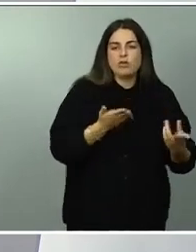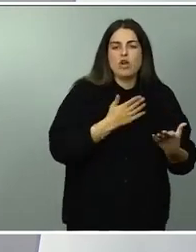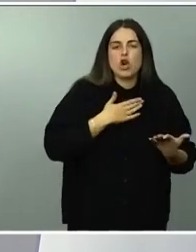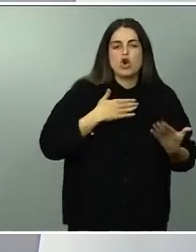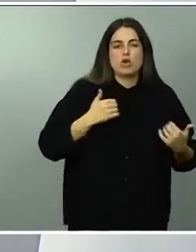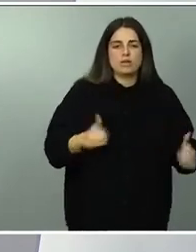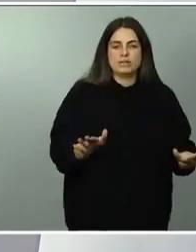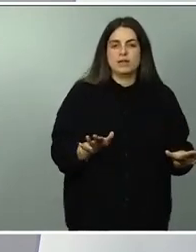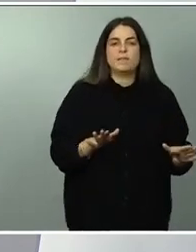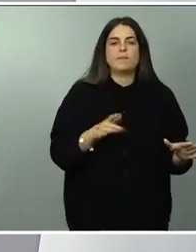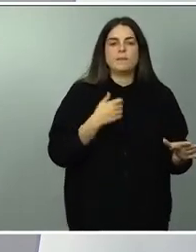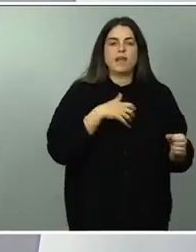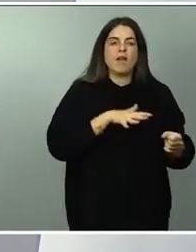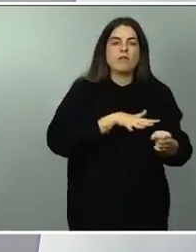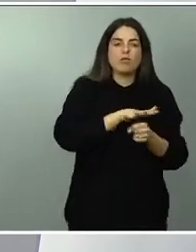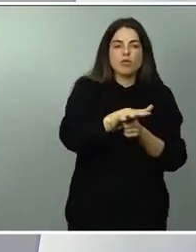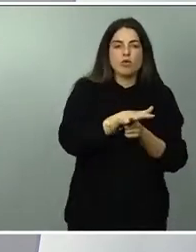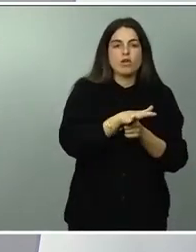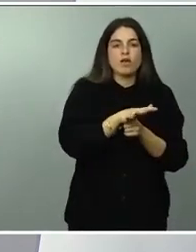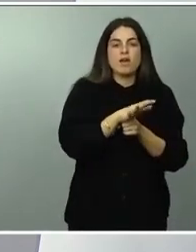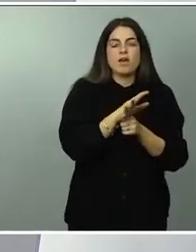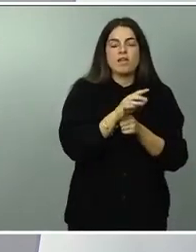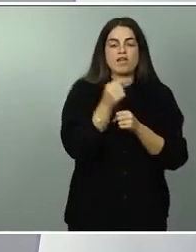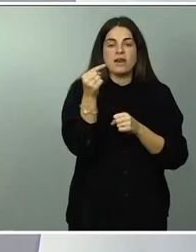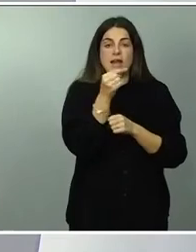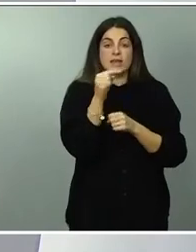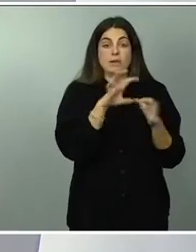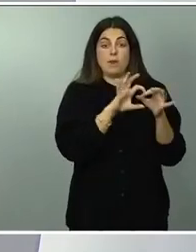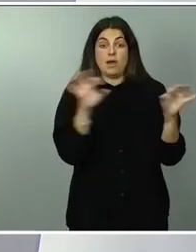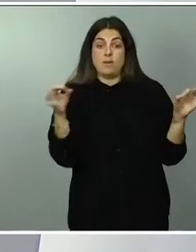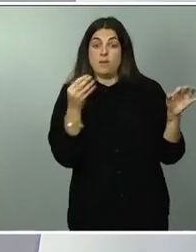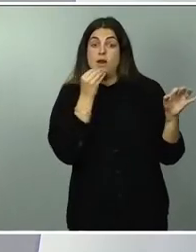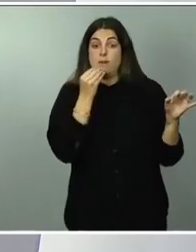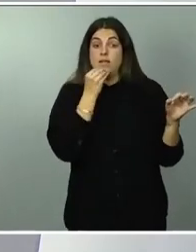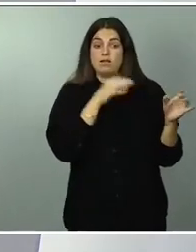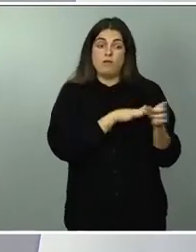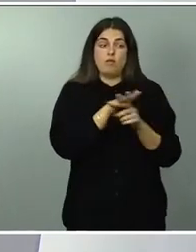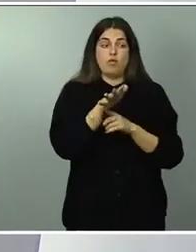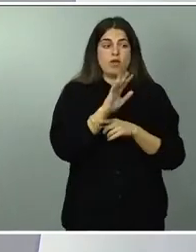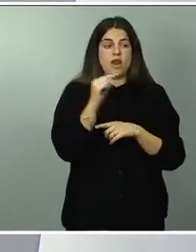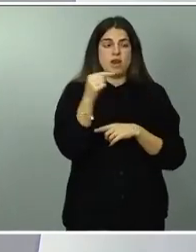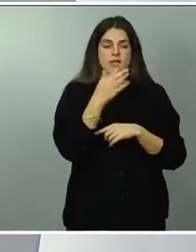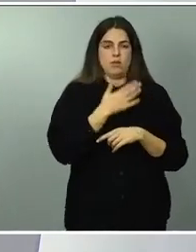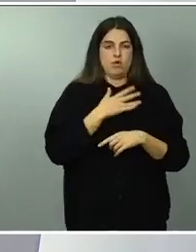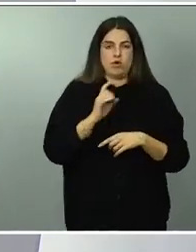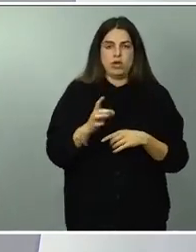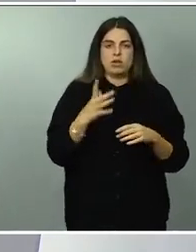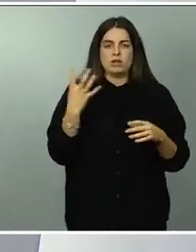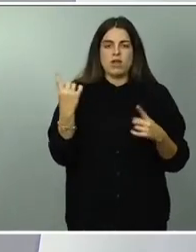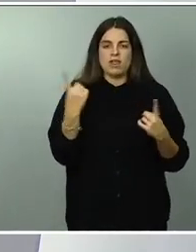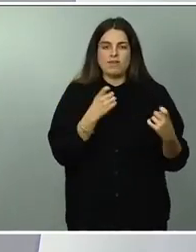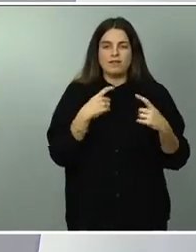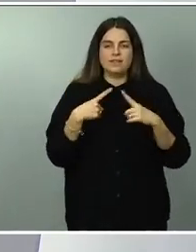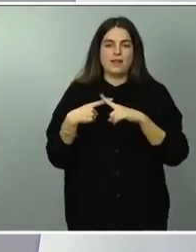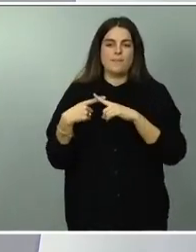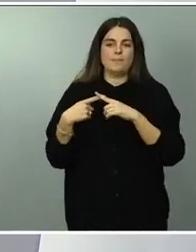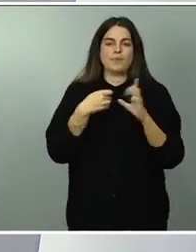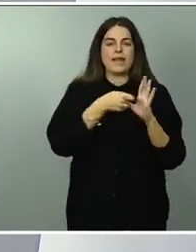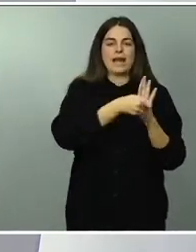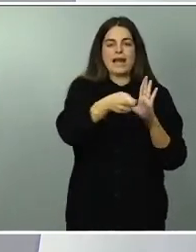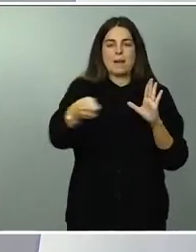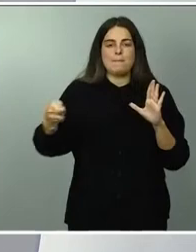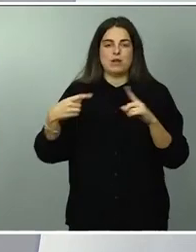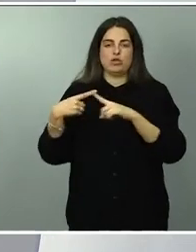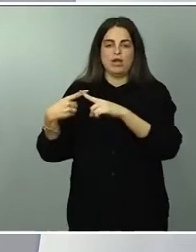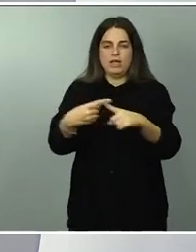repercusión no deseada en esa cadena alimentaria y por tanto que haya un reparto equitativo también de los esfuerzos dentro de